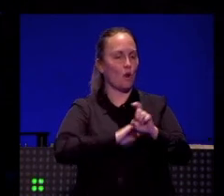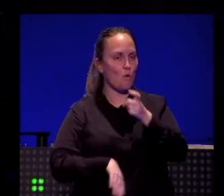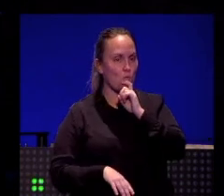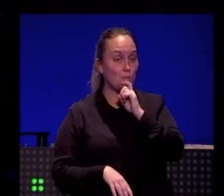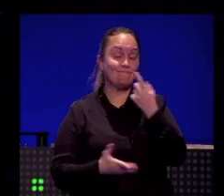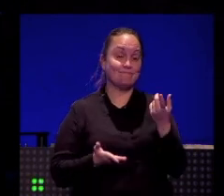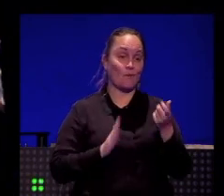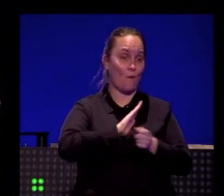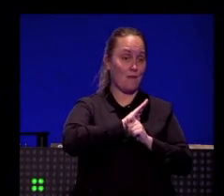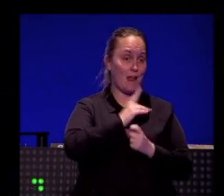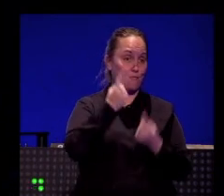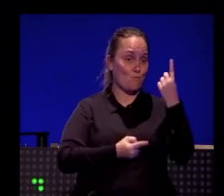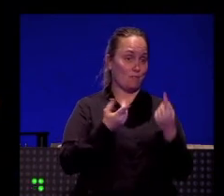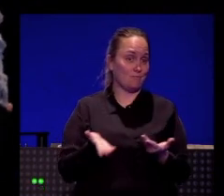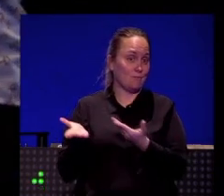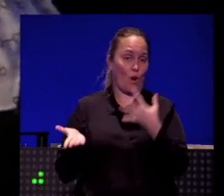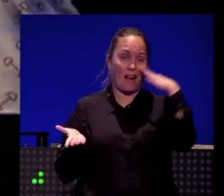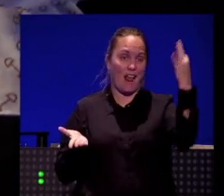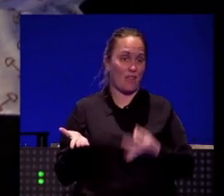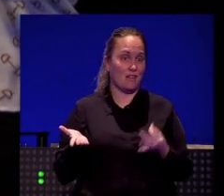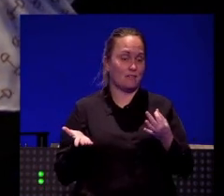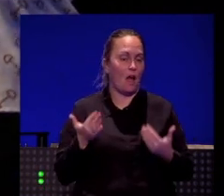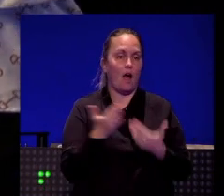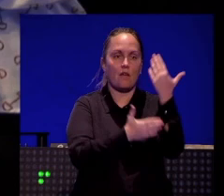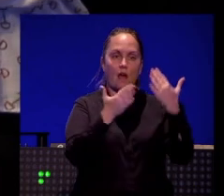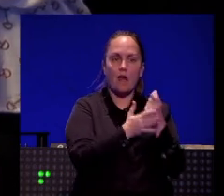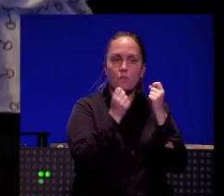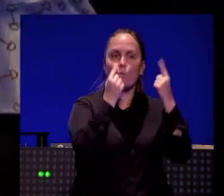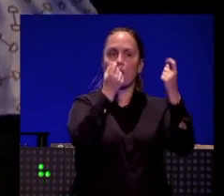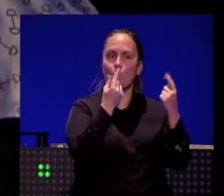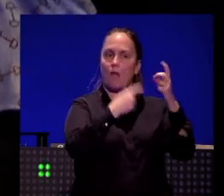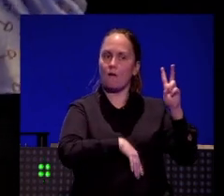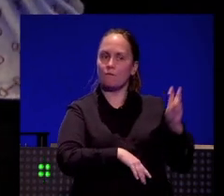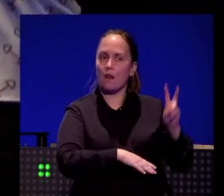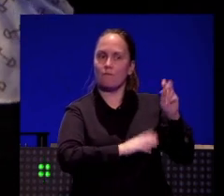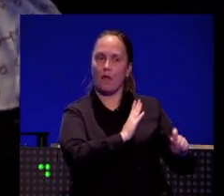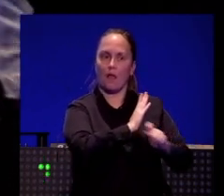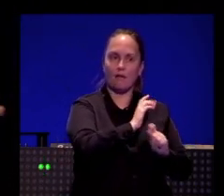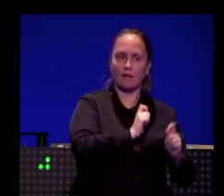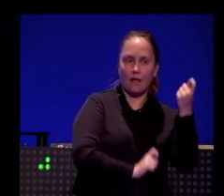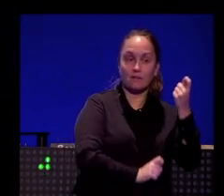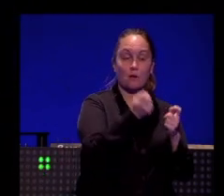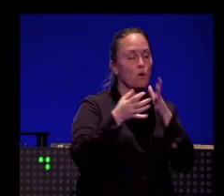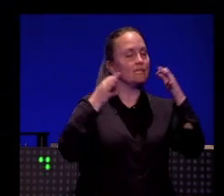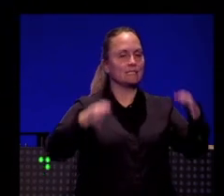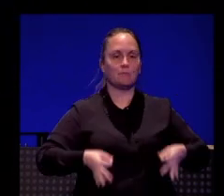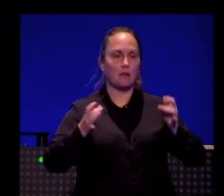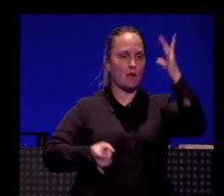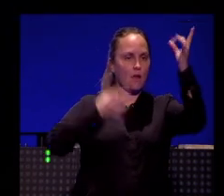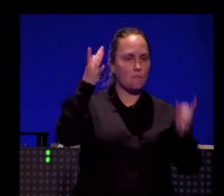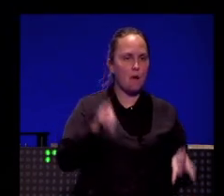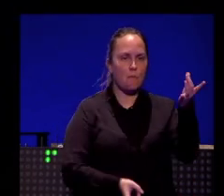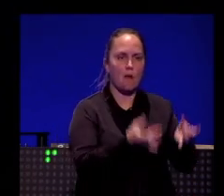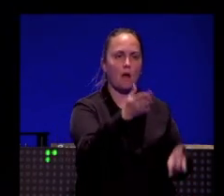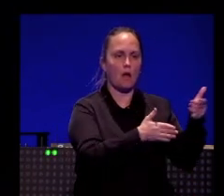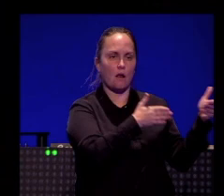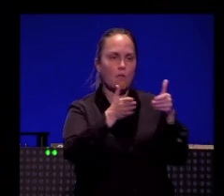claves, pero es que en realidad las claves las descubrimos día a día también un poco, ¿no? Porque siempre surgen nuevas ideas, nuevos caminos,